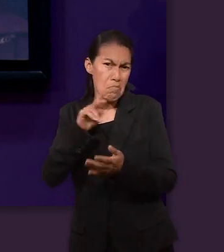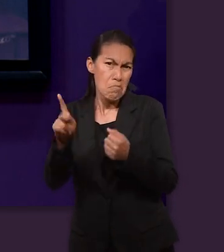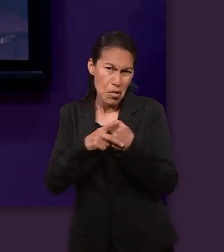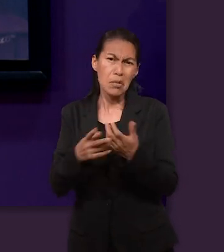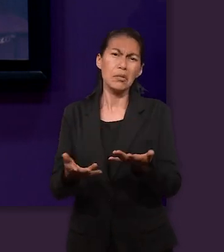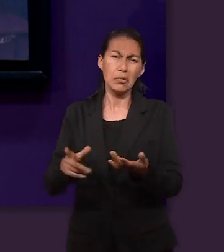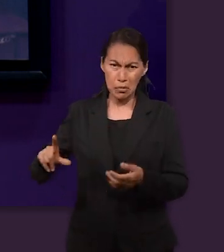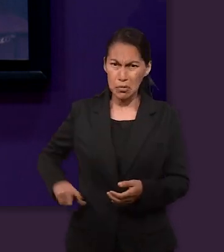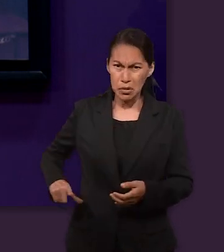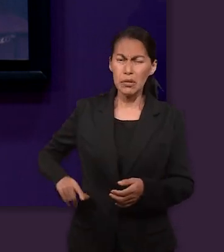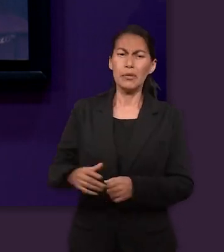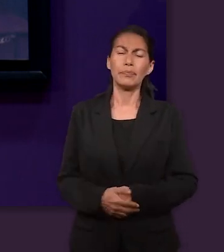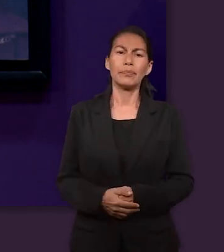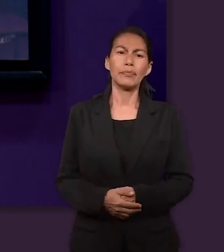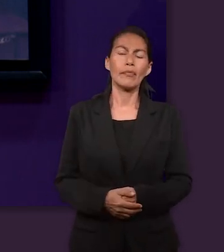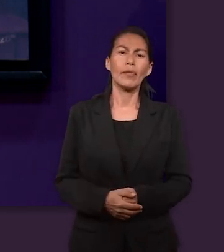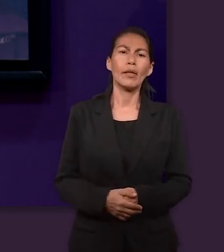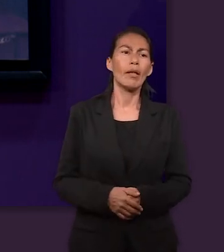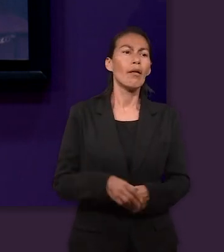reconocimiento a Dios.